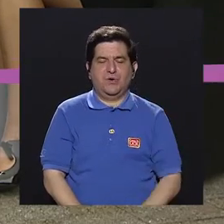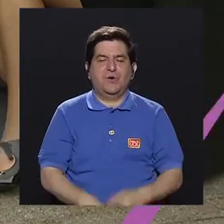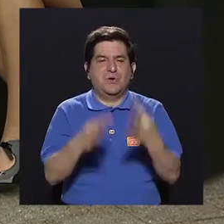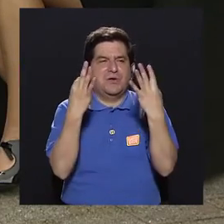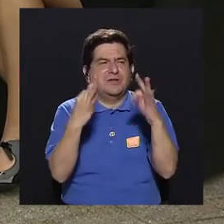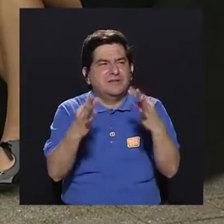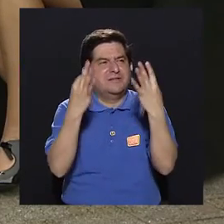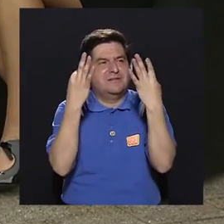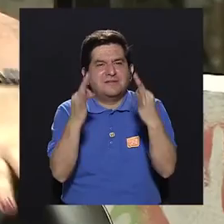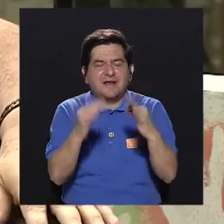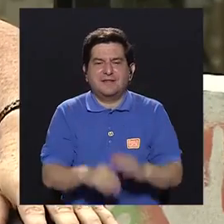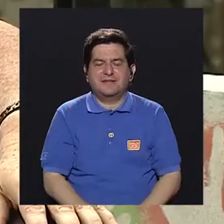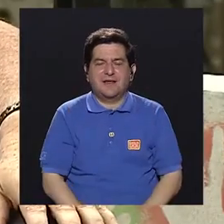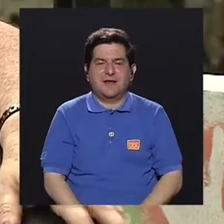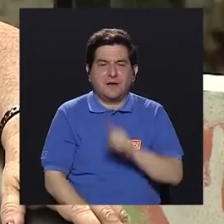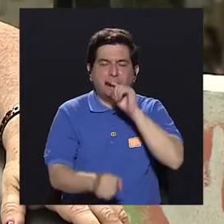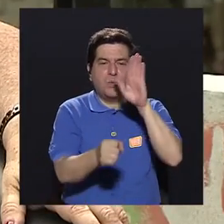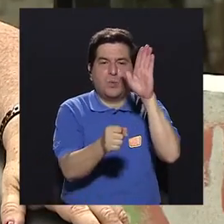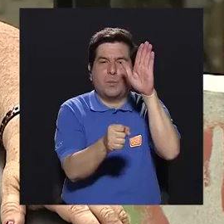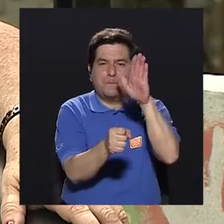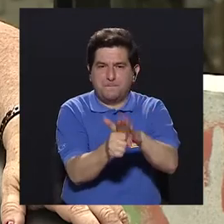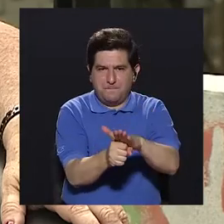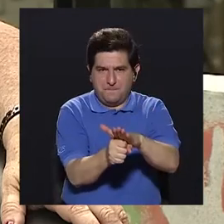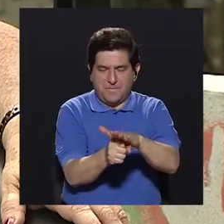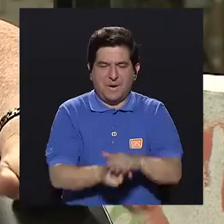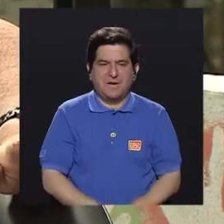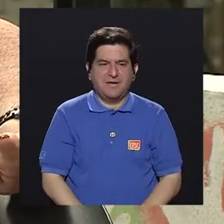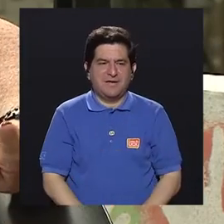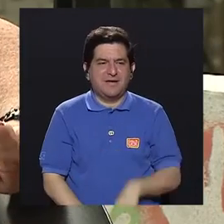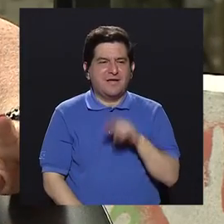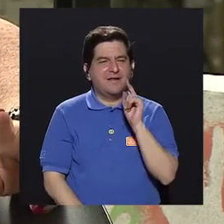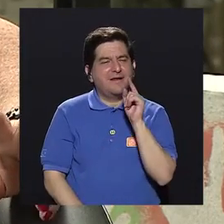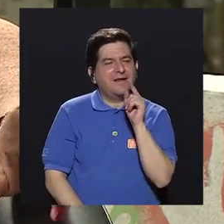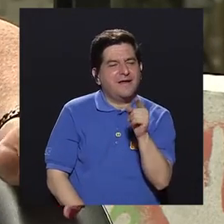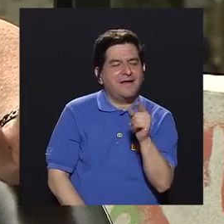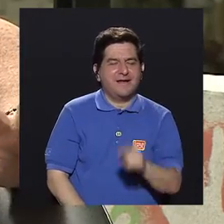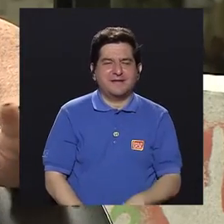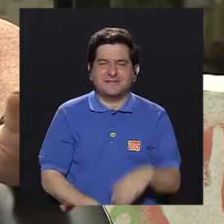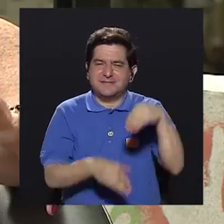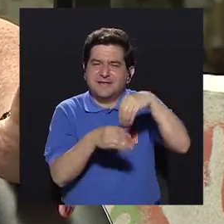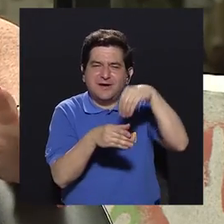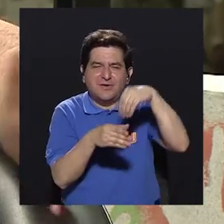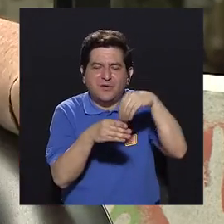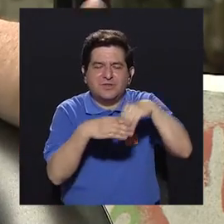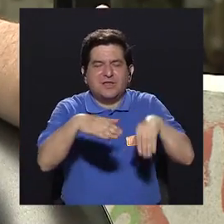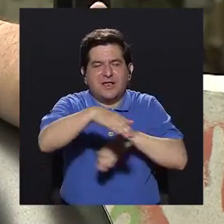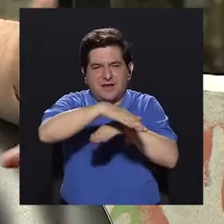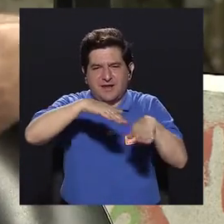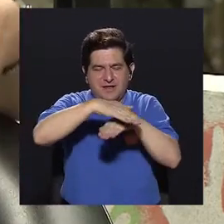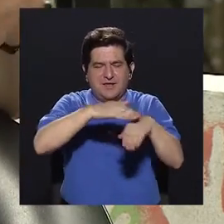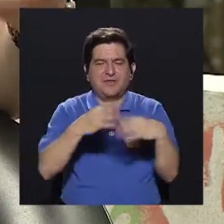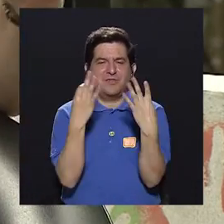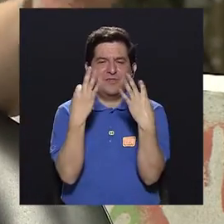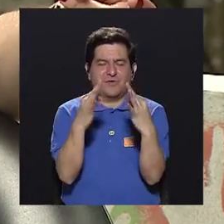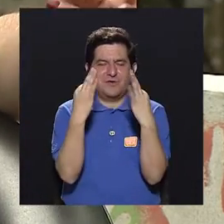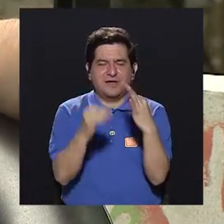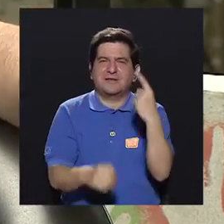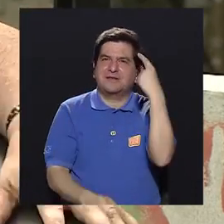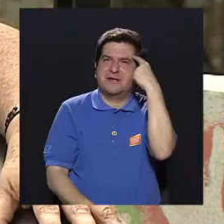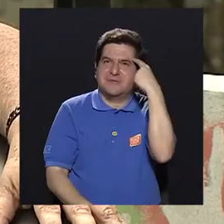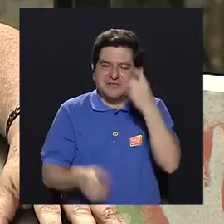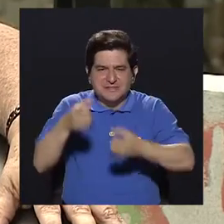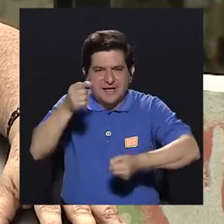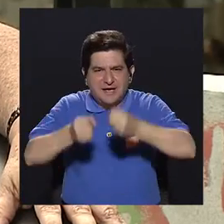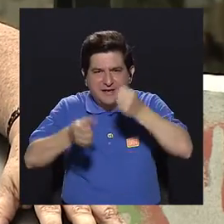llegar a cubrir esa... Ese es tal vez el nutriente más fundamental que buscamos con una